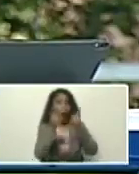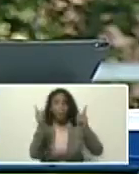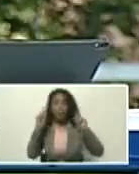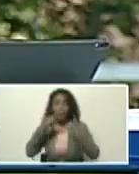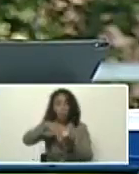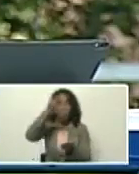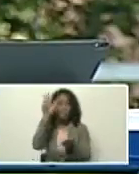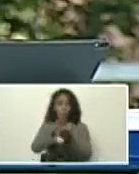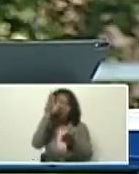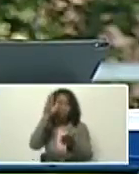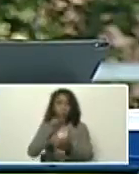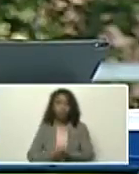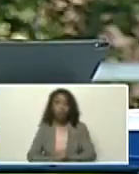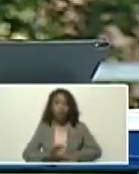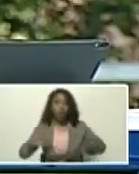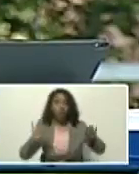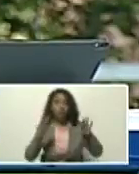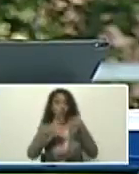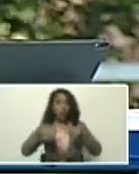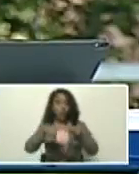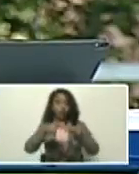aprobado, noveno lugar,